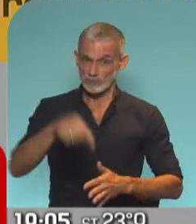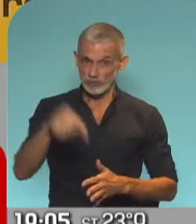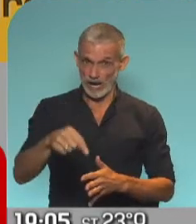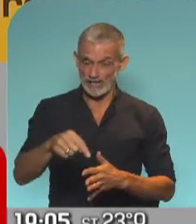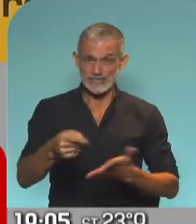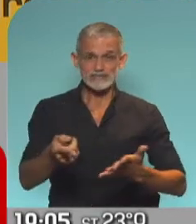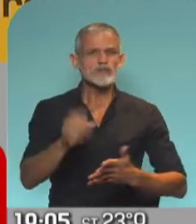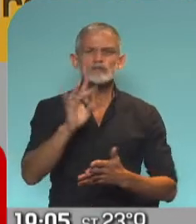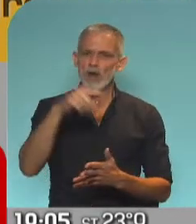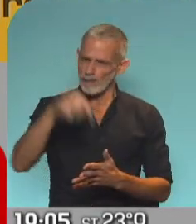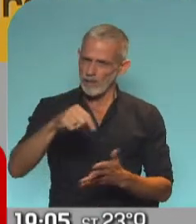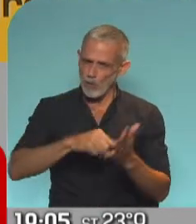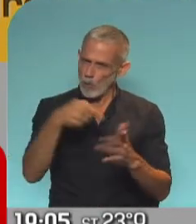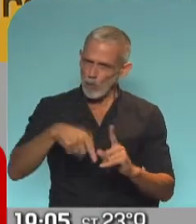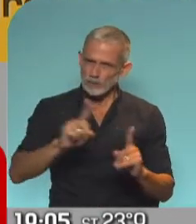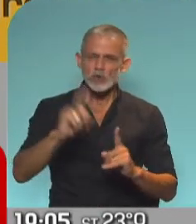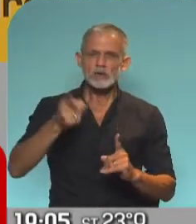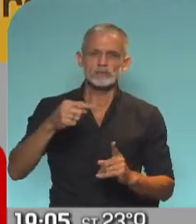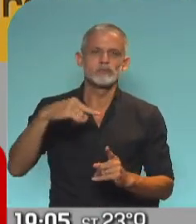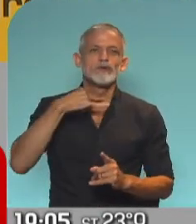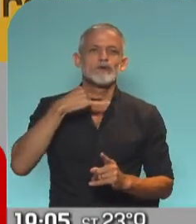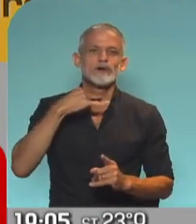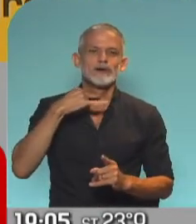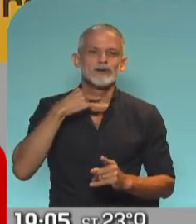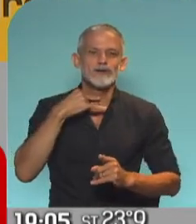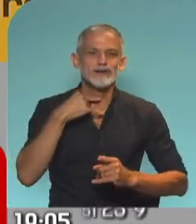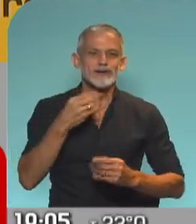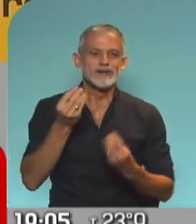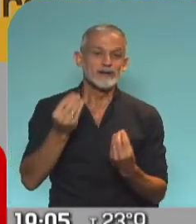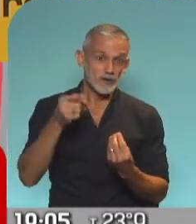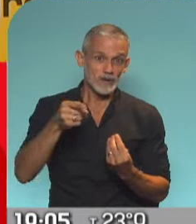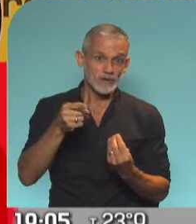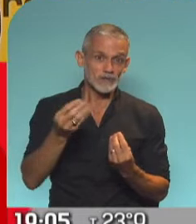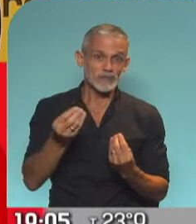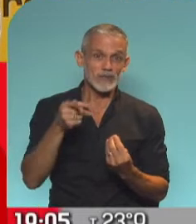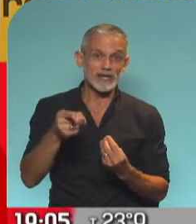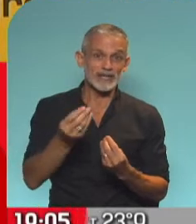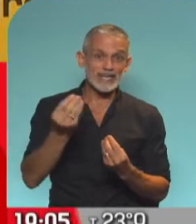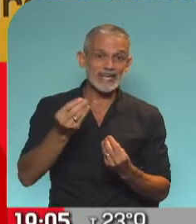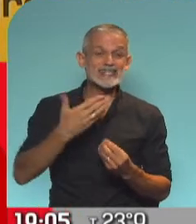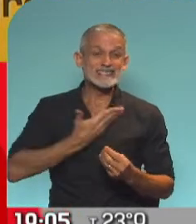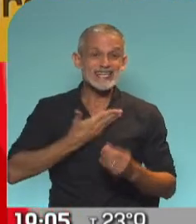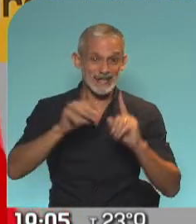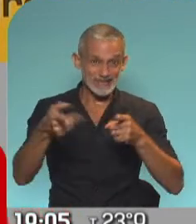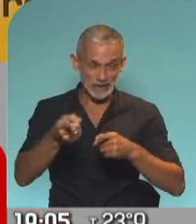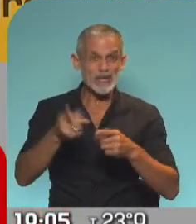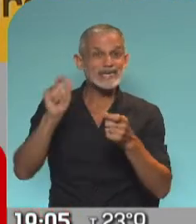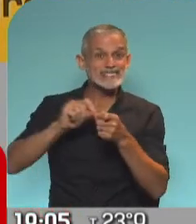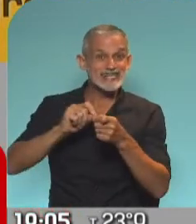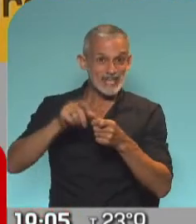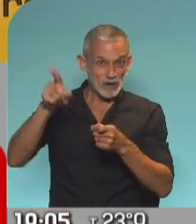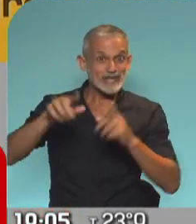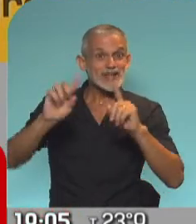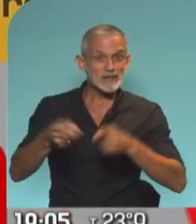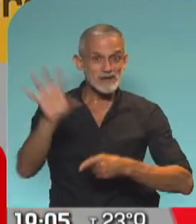No será solamente aquí, también será en Jujuy, en Santa Fe, y además también hay que contar que Santiago del Estero será